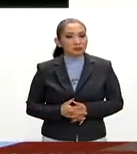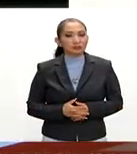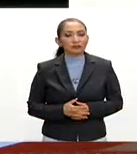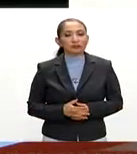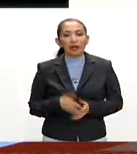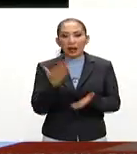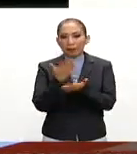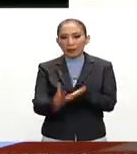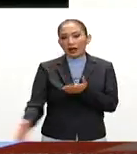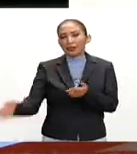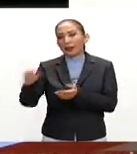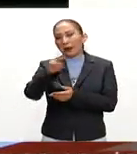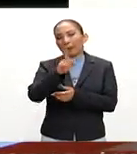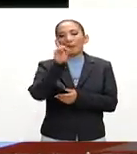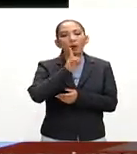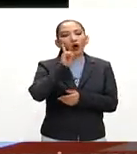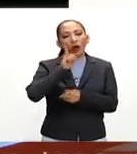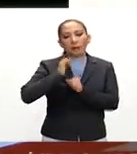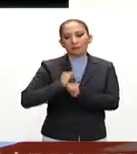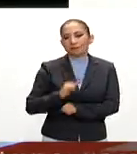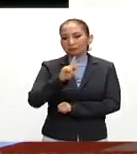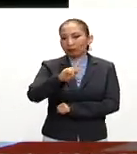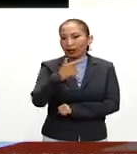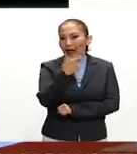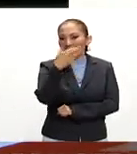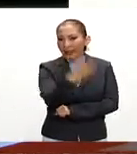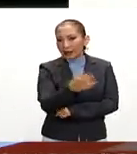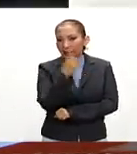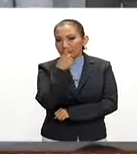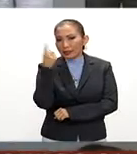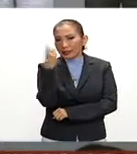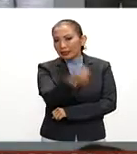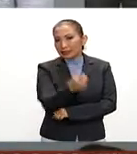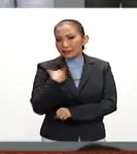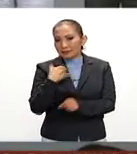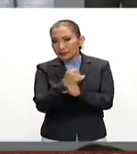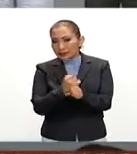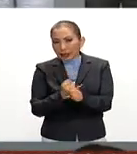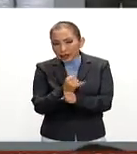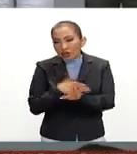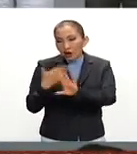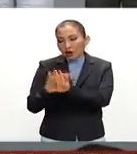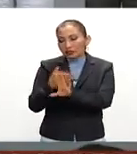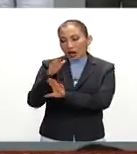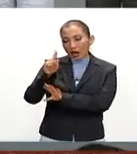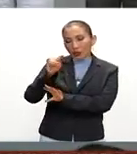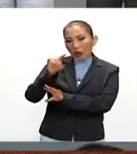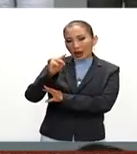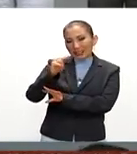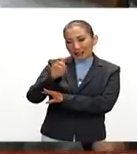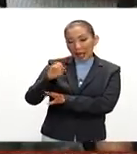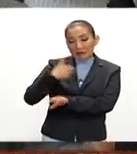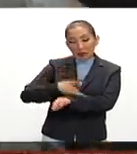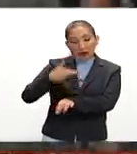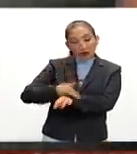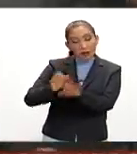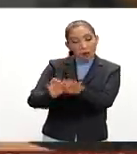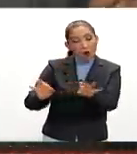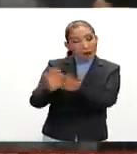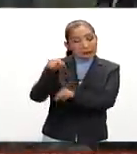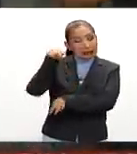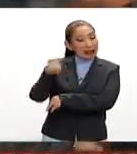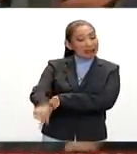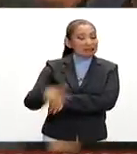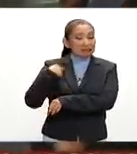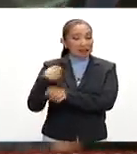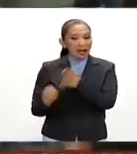Por su parte, la Procuradora General de la República, Areli Gómez, afirmó que la investigación contra Duarte es uno de los procesos más importantes